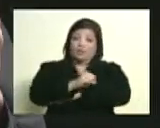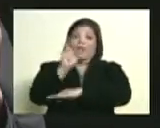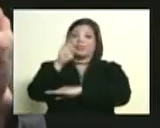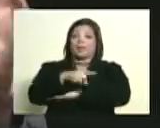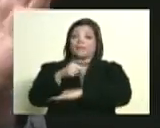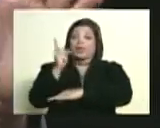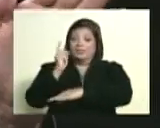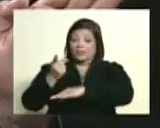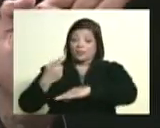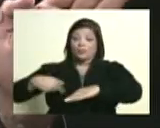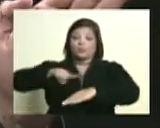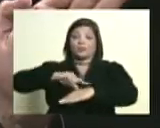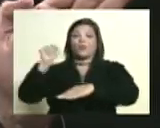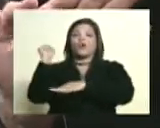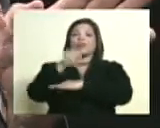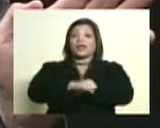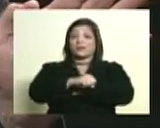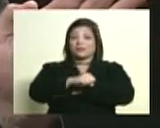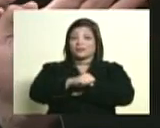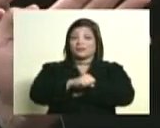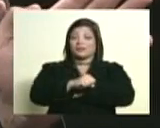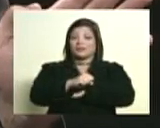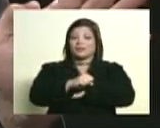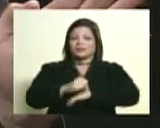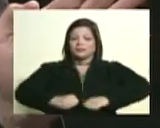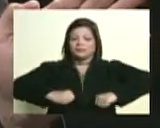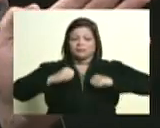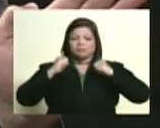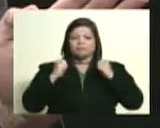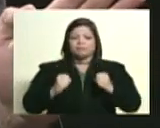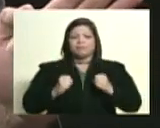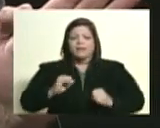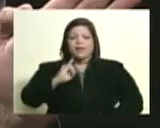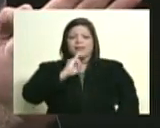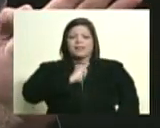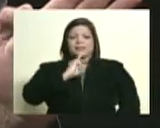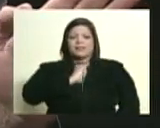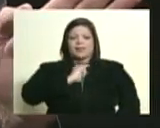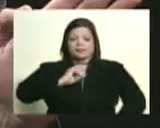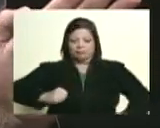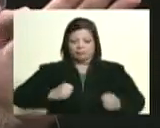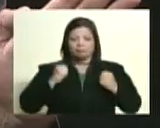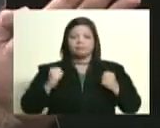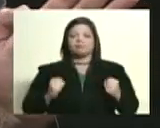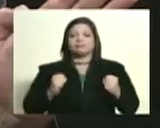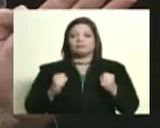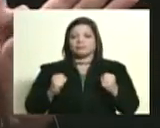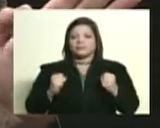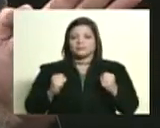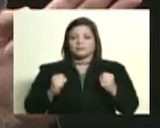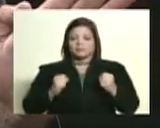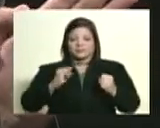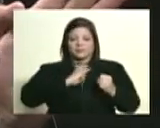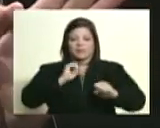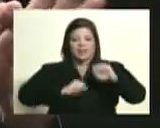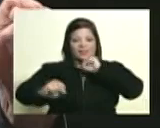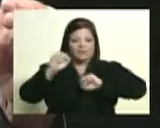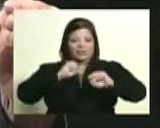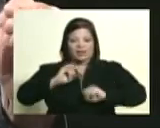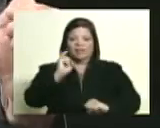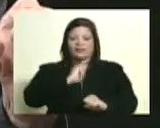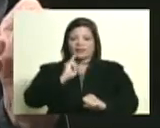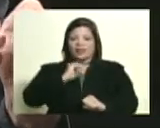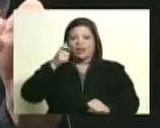derrotar nos toca por un lado la reafirmación de nuestra identidad la reafirmación de nuestra identidad como pueblo